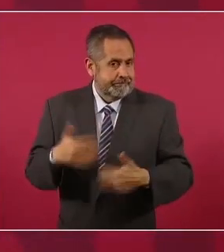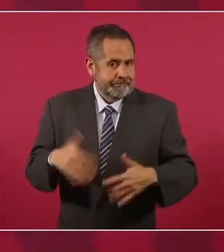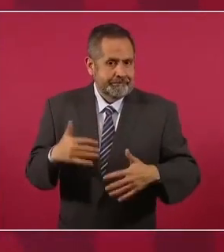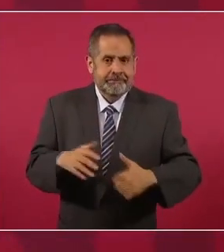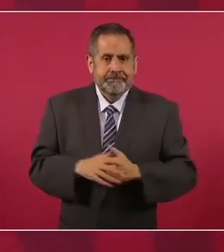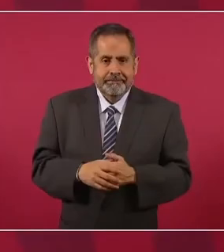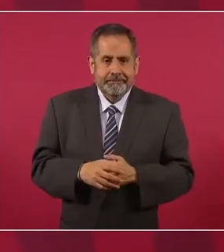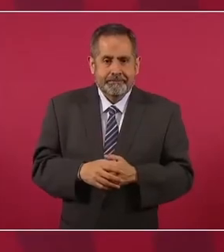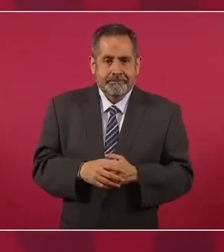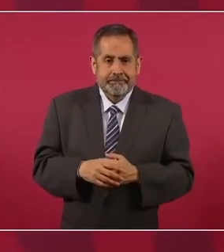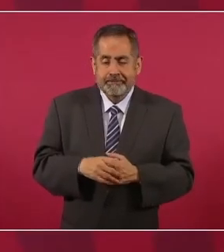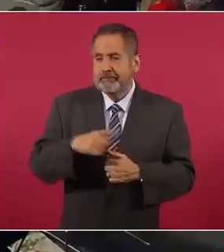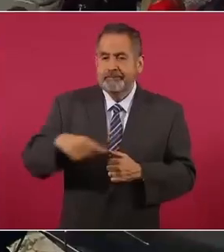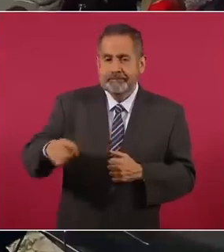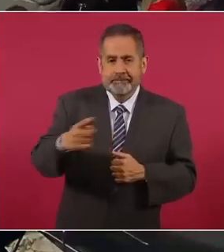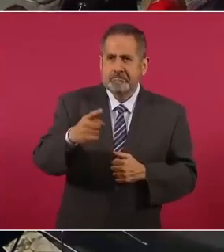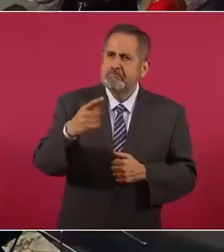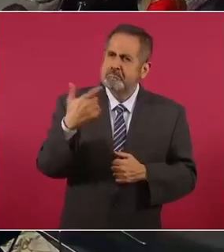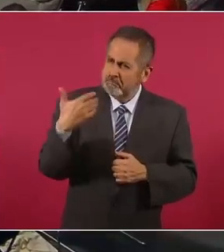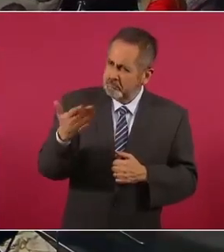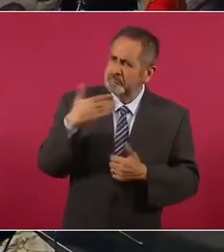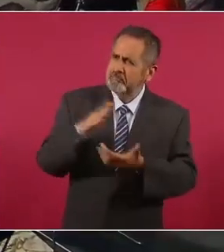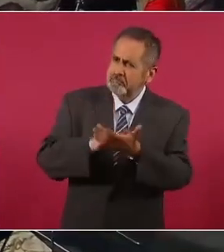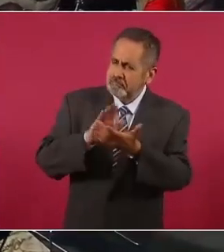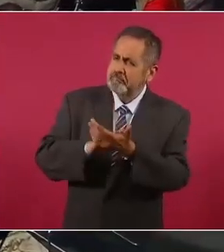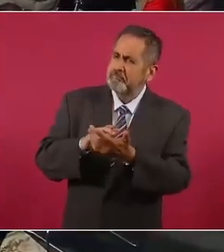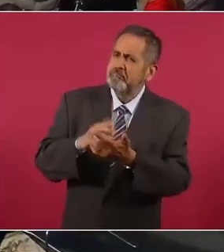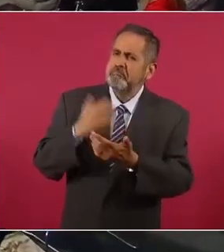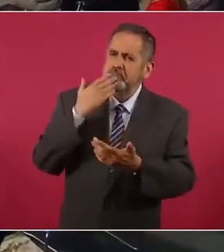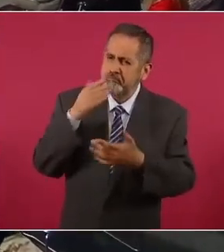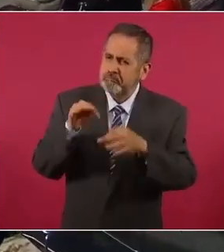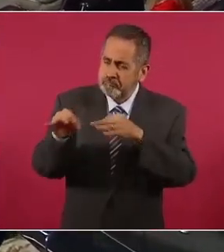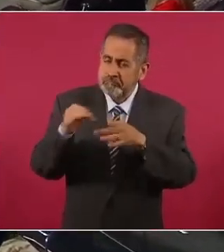reconociera el trabajo, la labor,